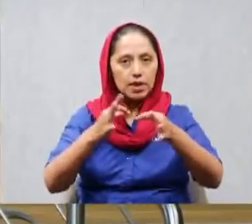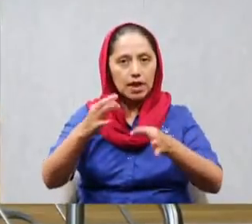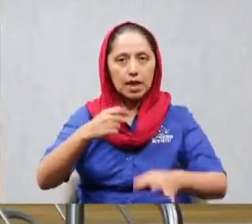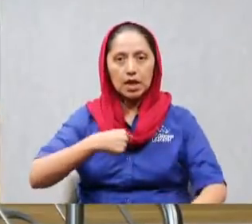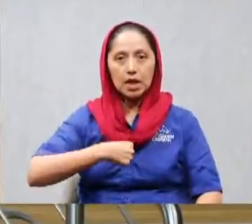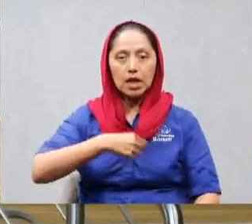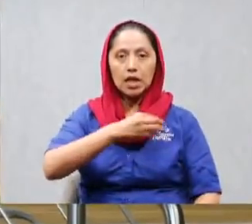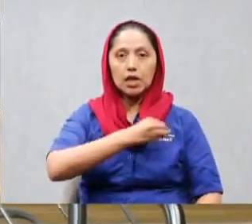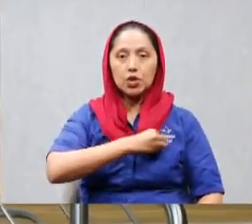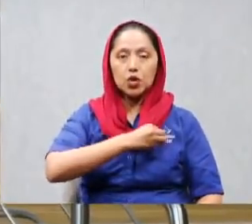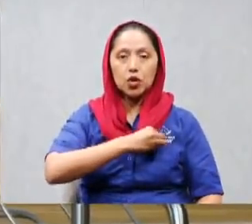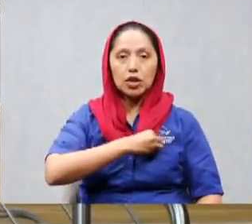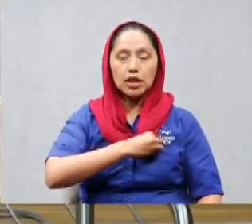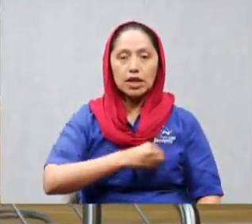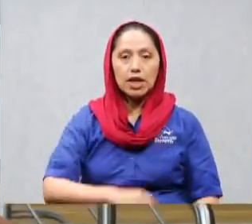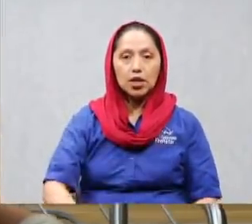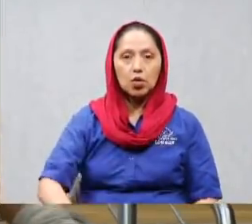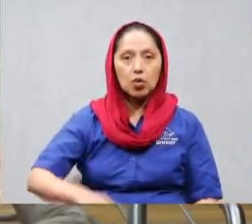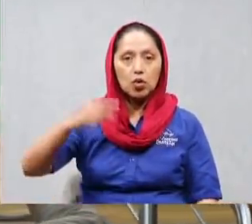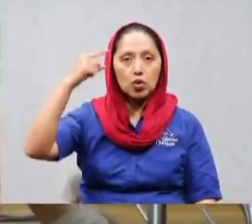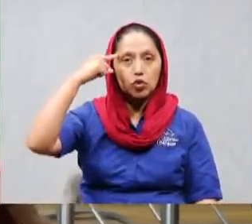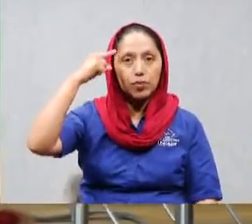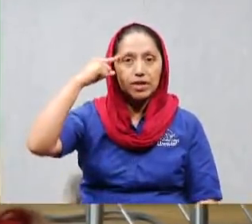yo quiero los pensamientos de Dios